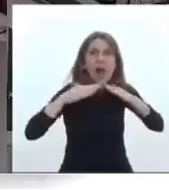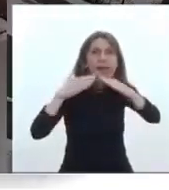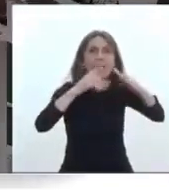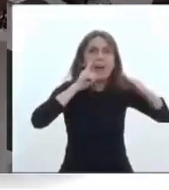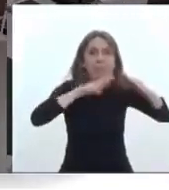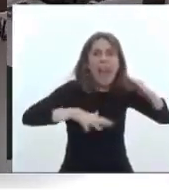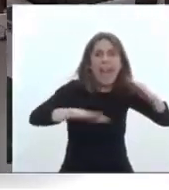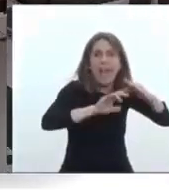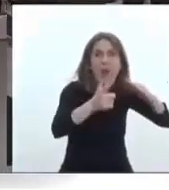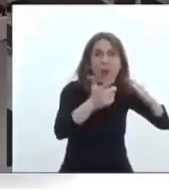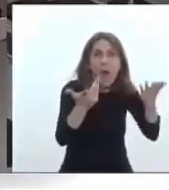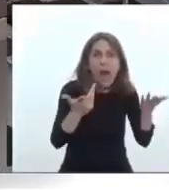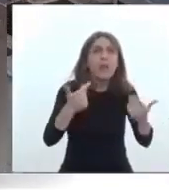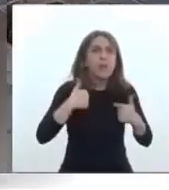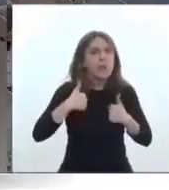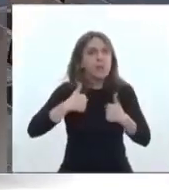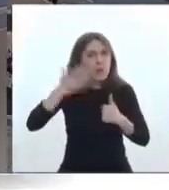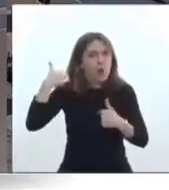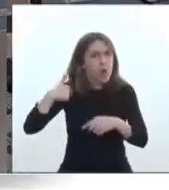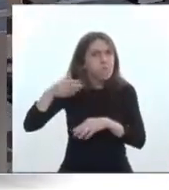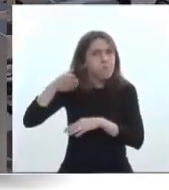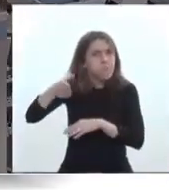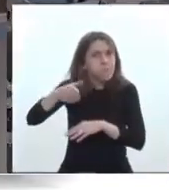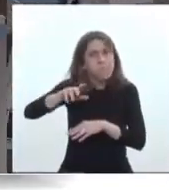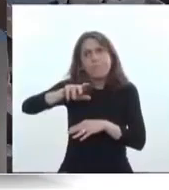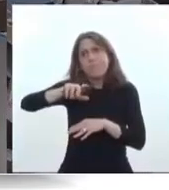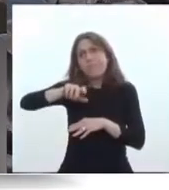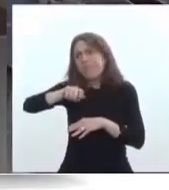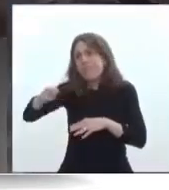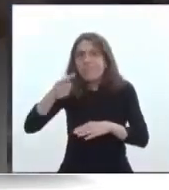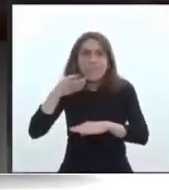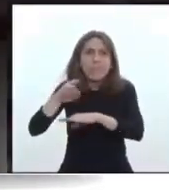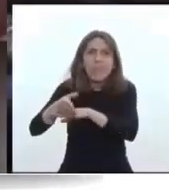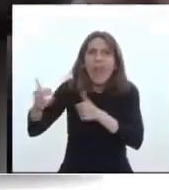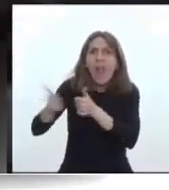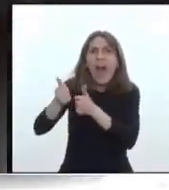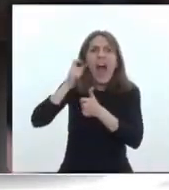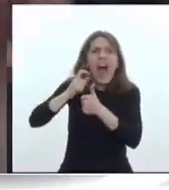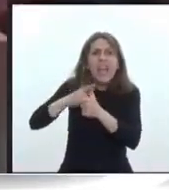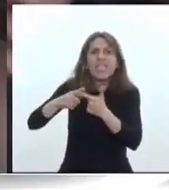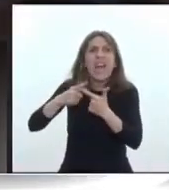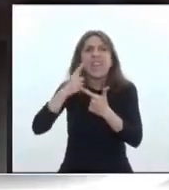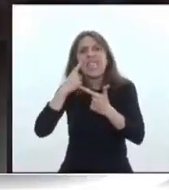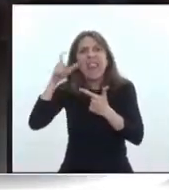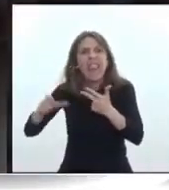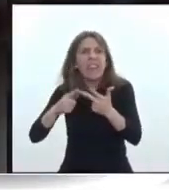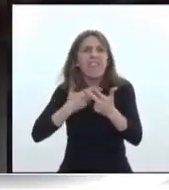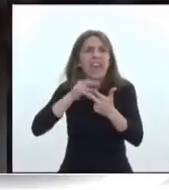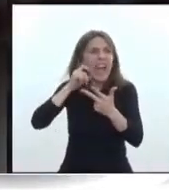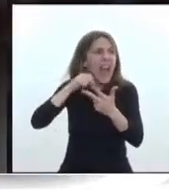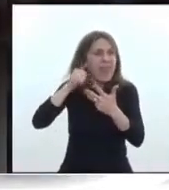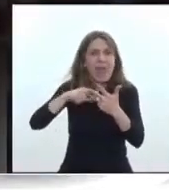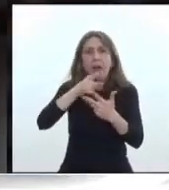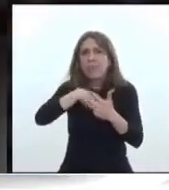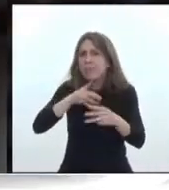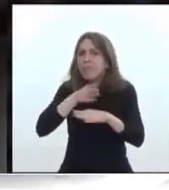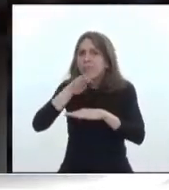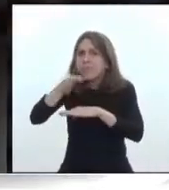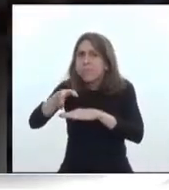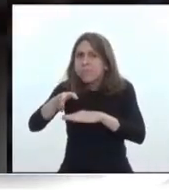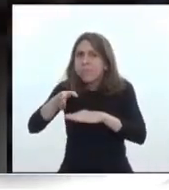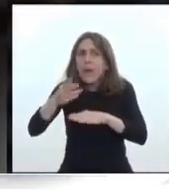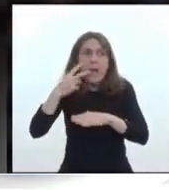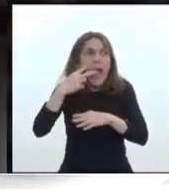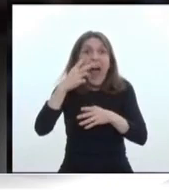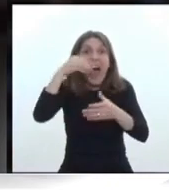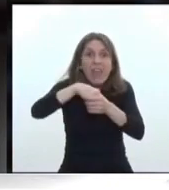Entré y visité una de las casas con Axel, con Fernanda, con el Intendente, con todos. Y estos lugares